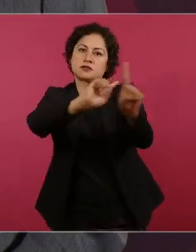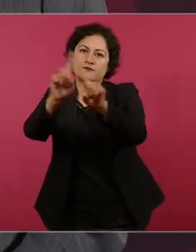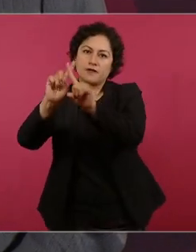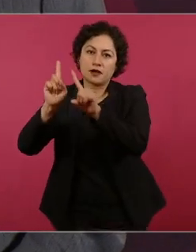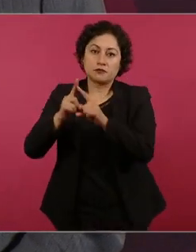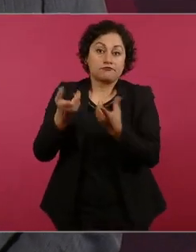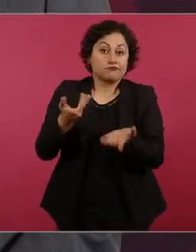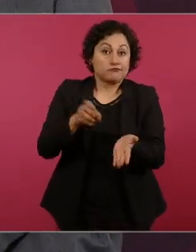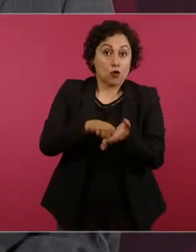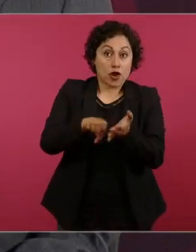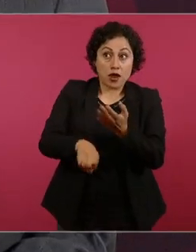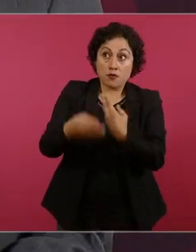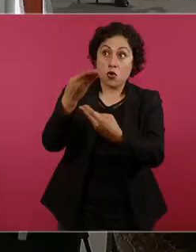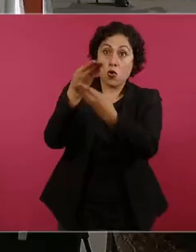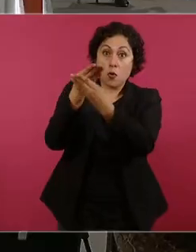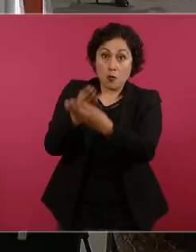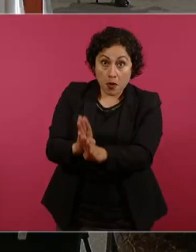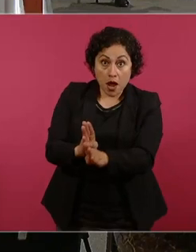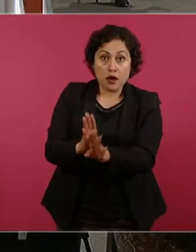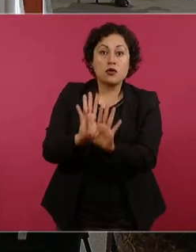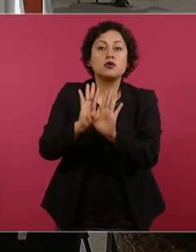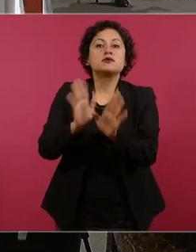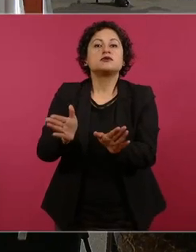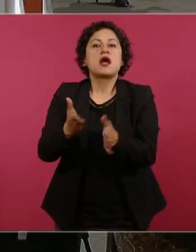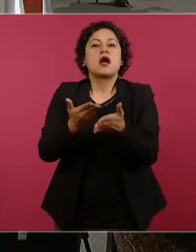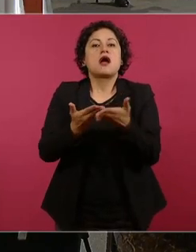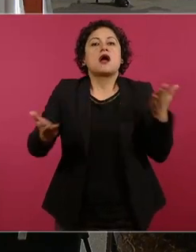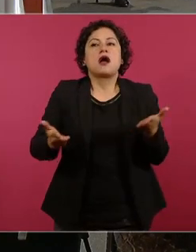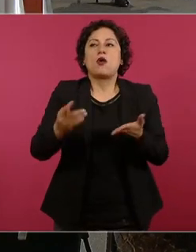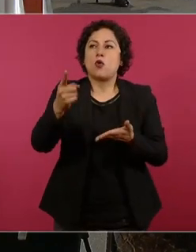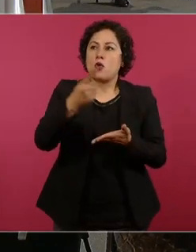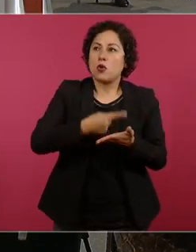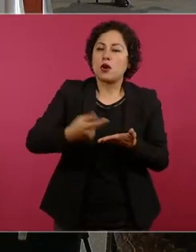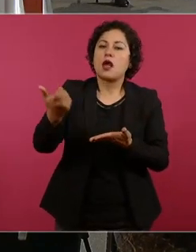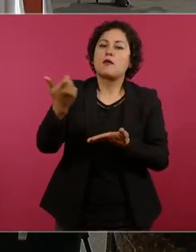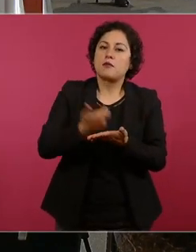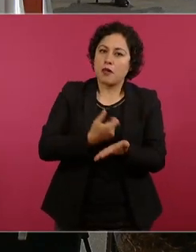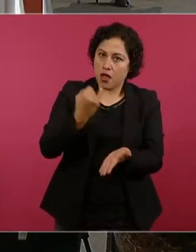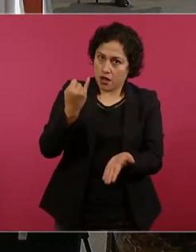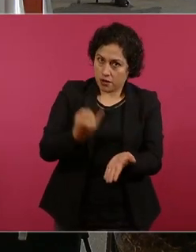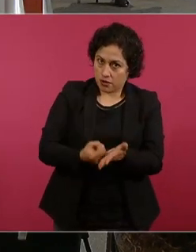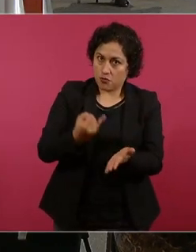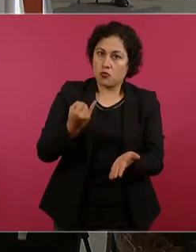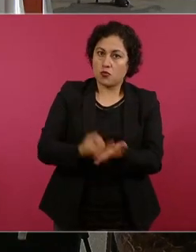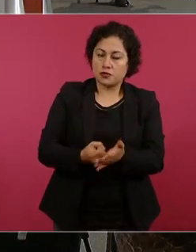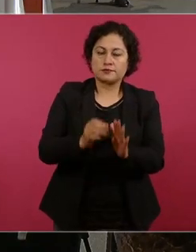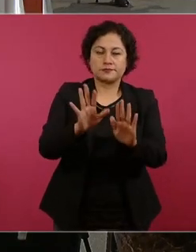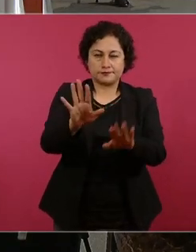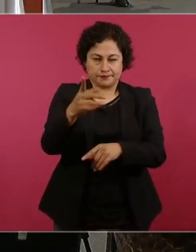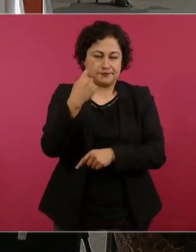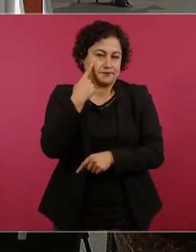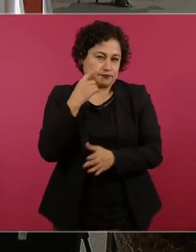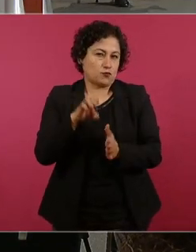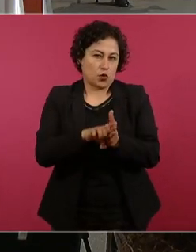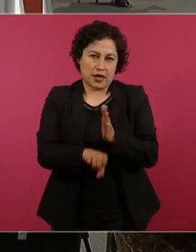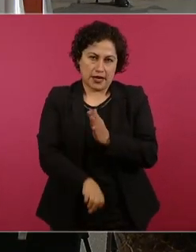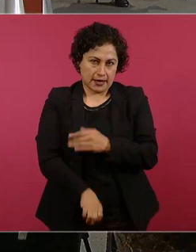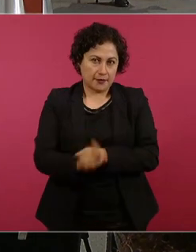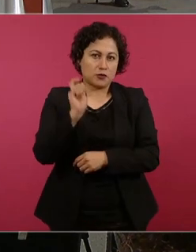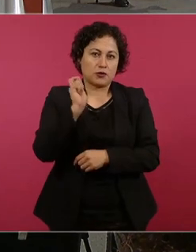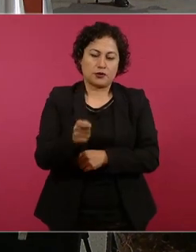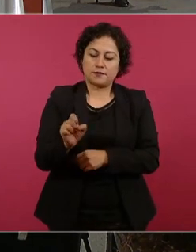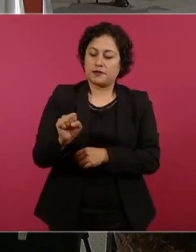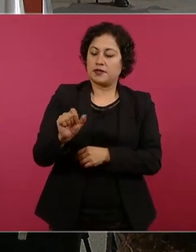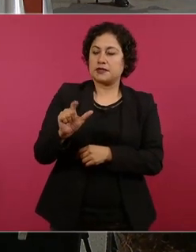se han puesto al corriente para ponerle nombre y apellido es el IN